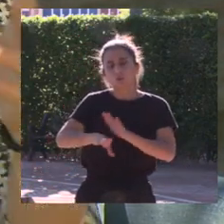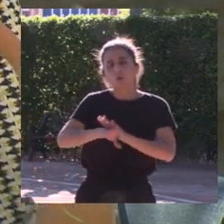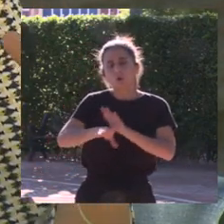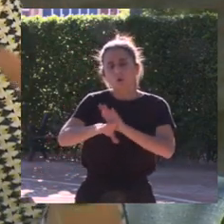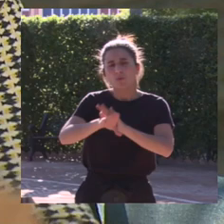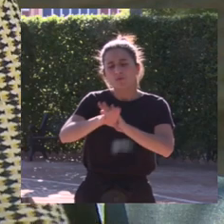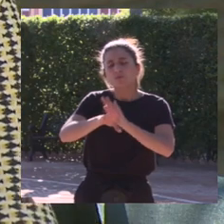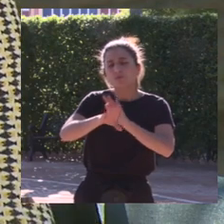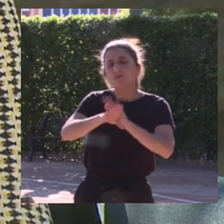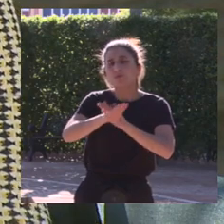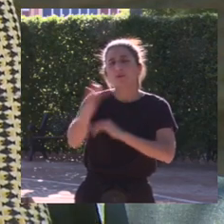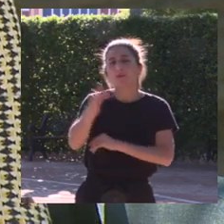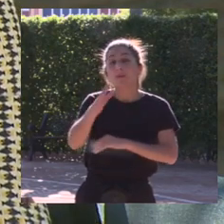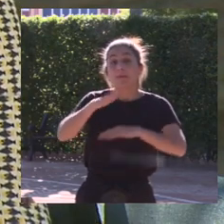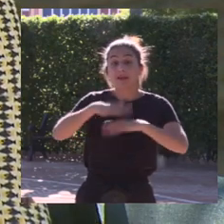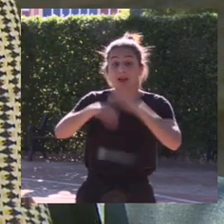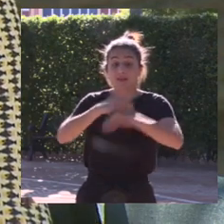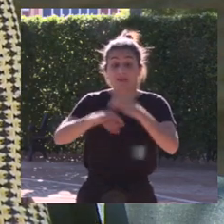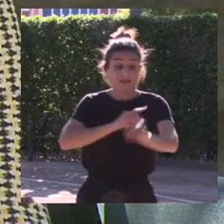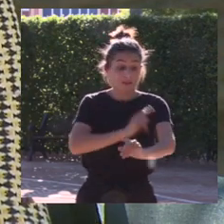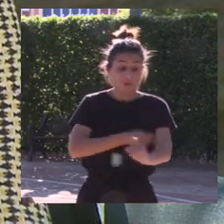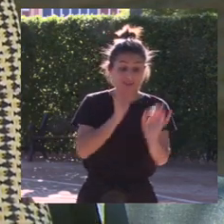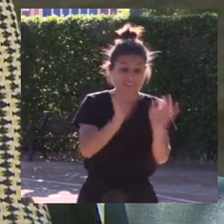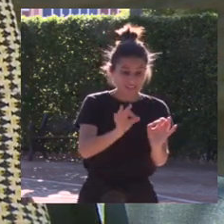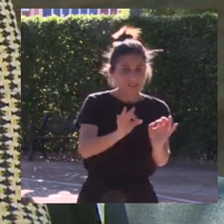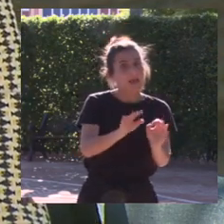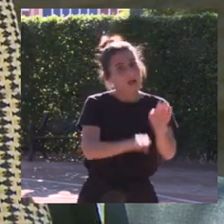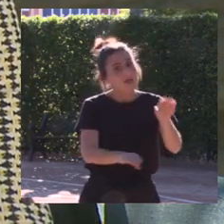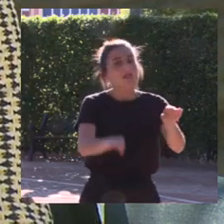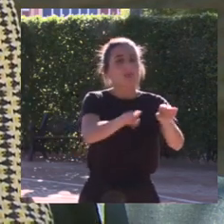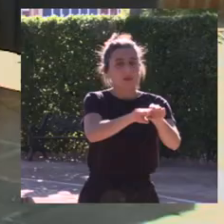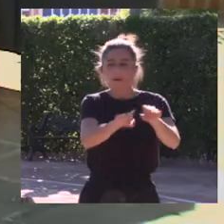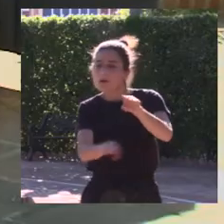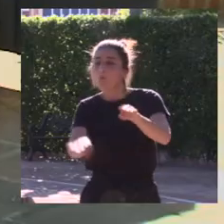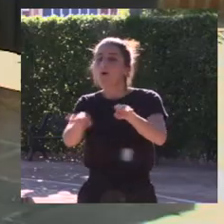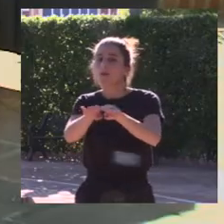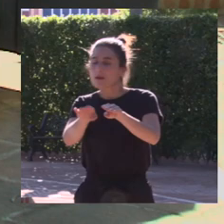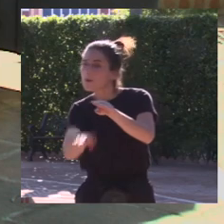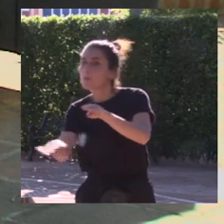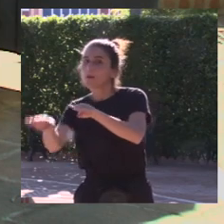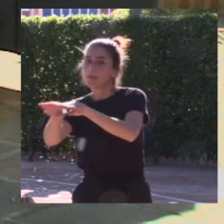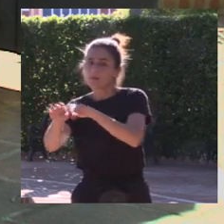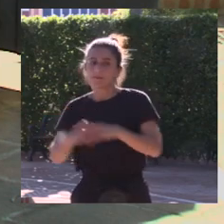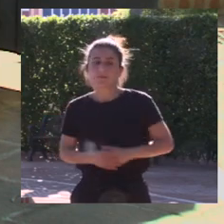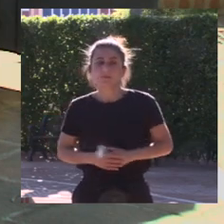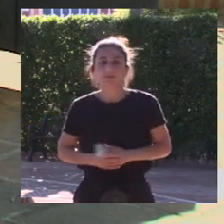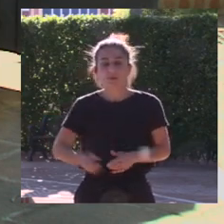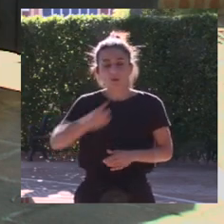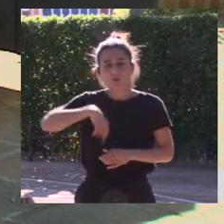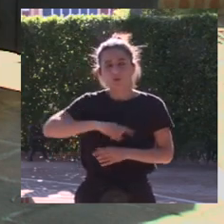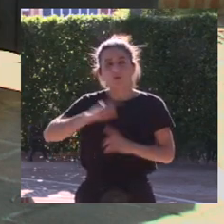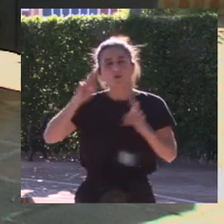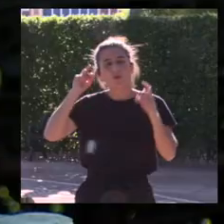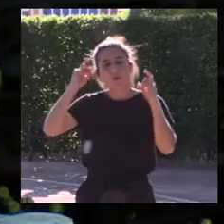completar esos deportes que todavía pues no han conseguido esa igualdad trabajando con esfuerzos como el tuyo con